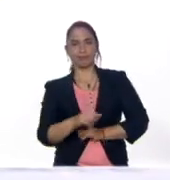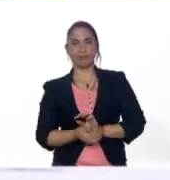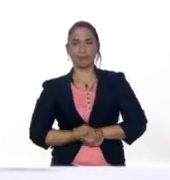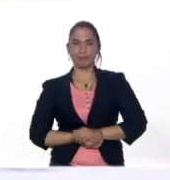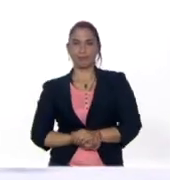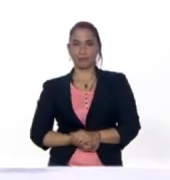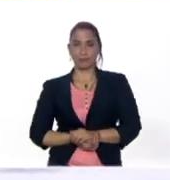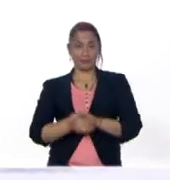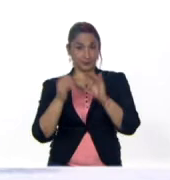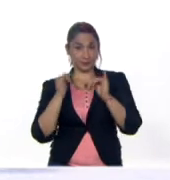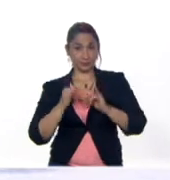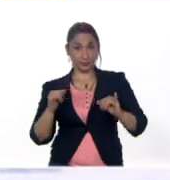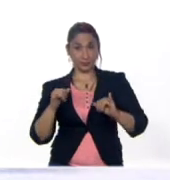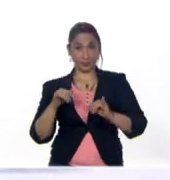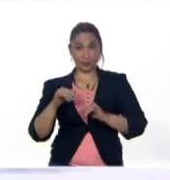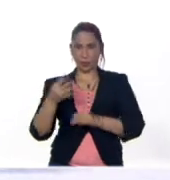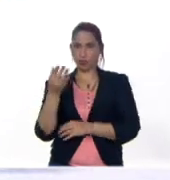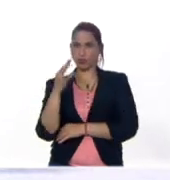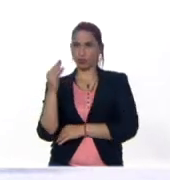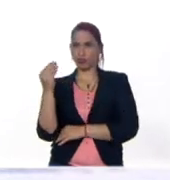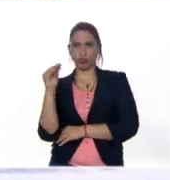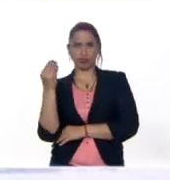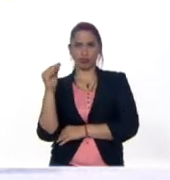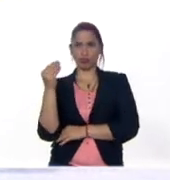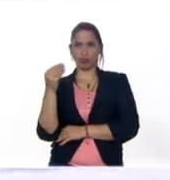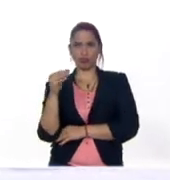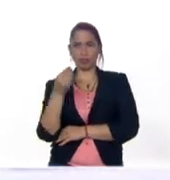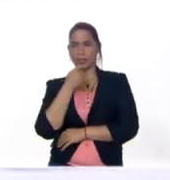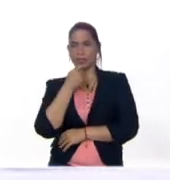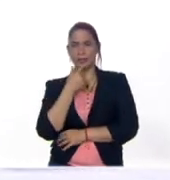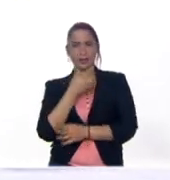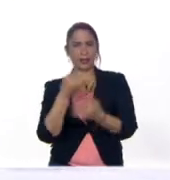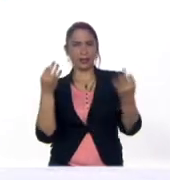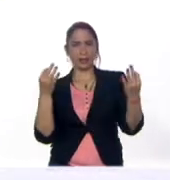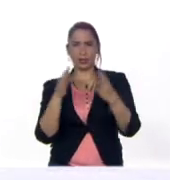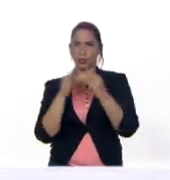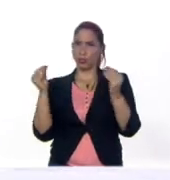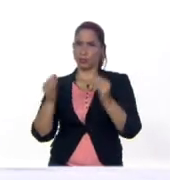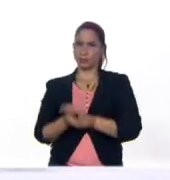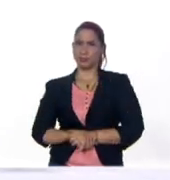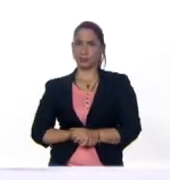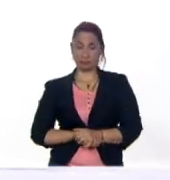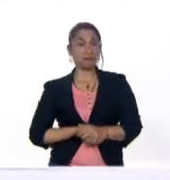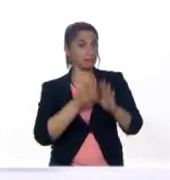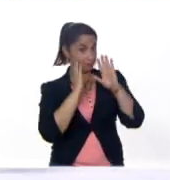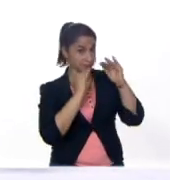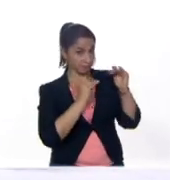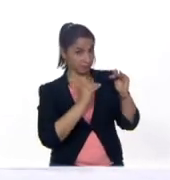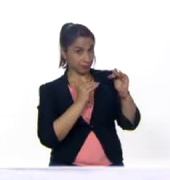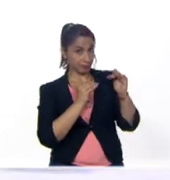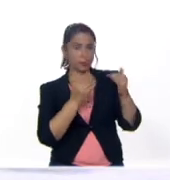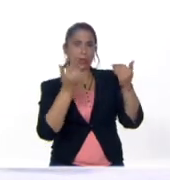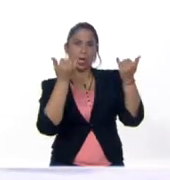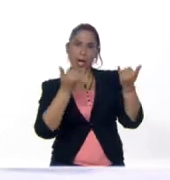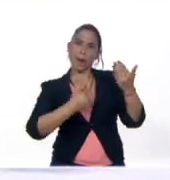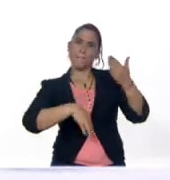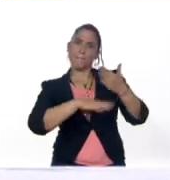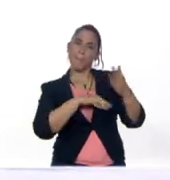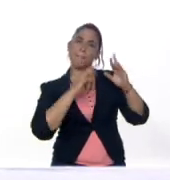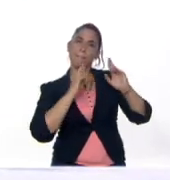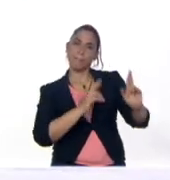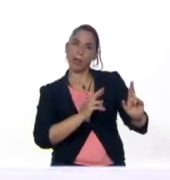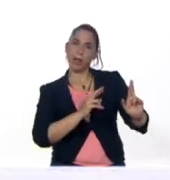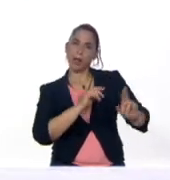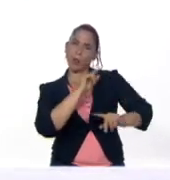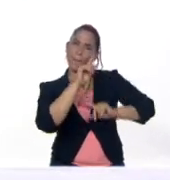ese títere hace todo excelentemente bien ¿verdad que sí? y prestaron mucha atención porque ahora vamos a responder